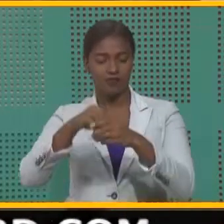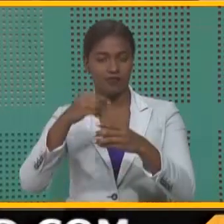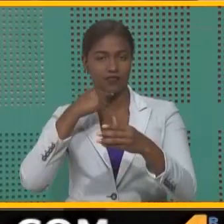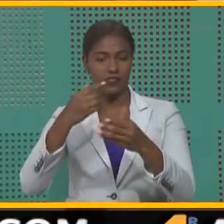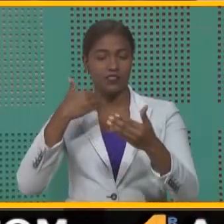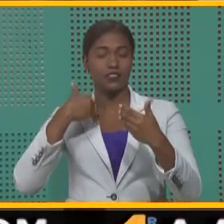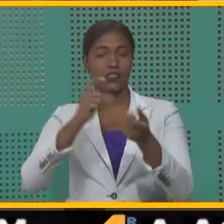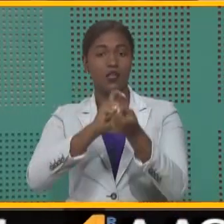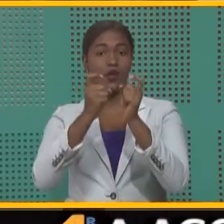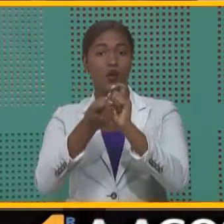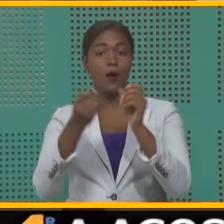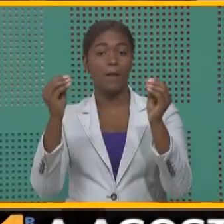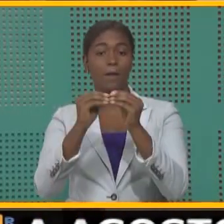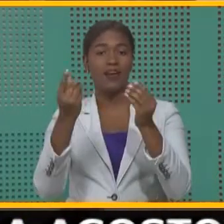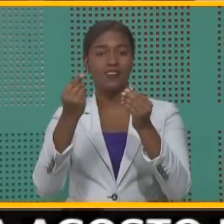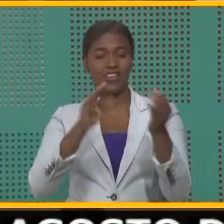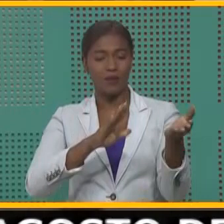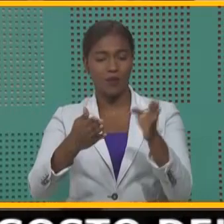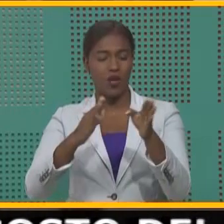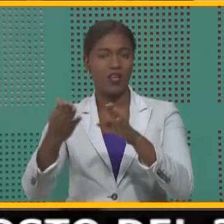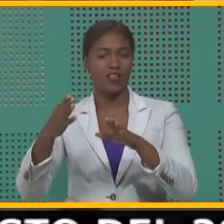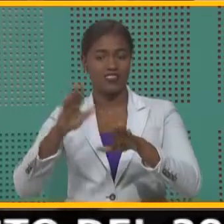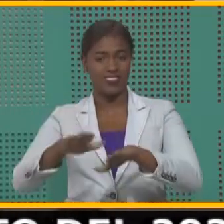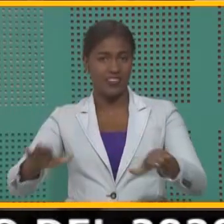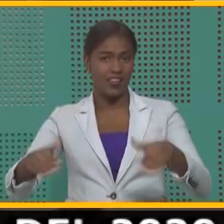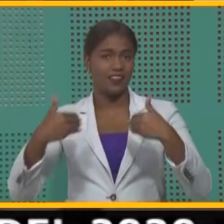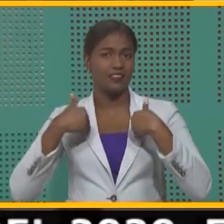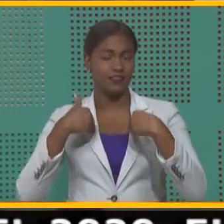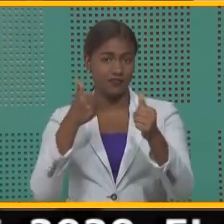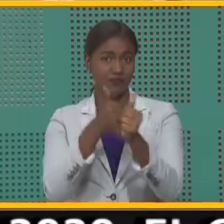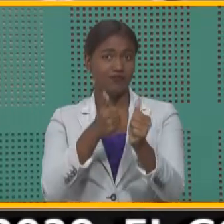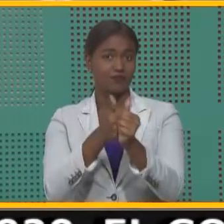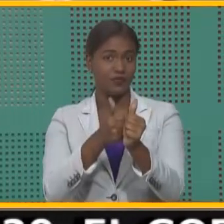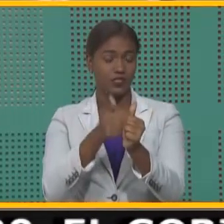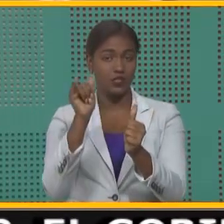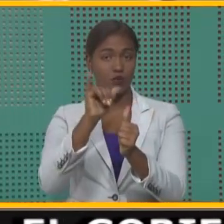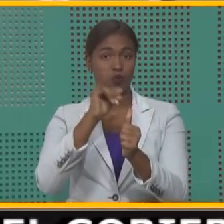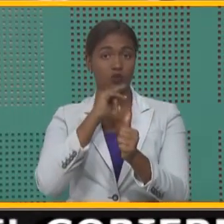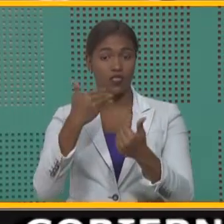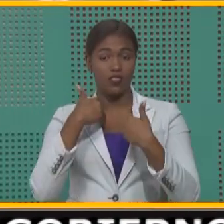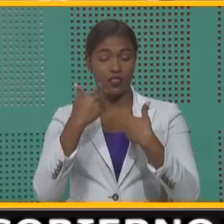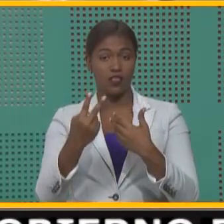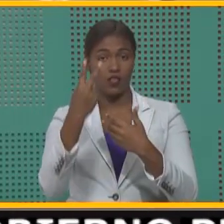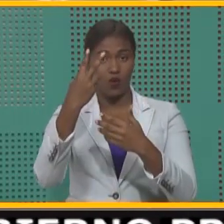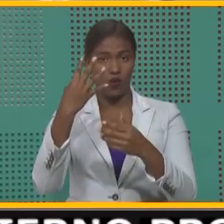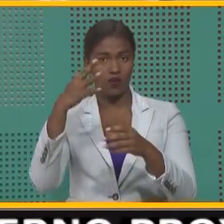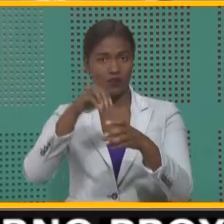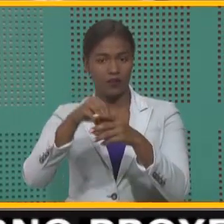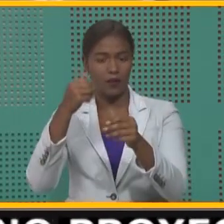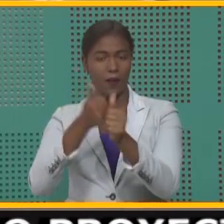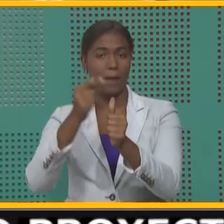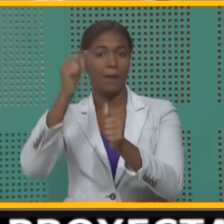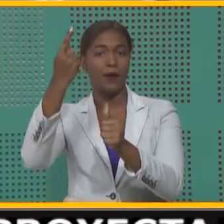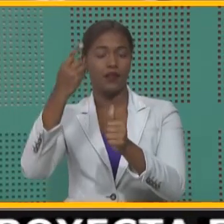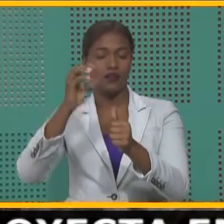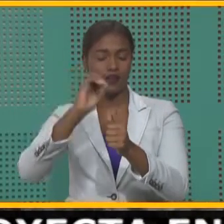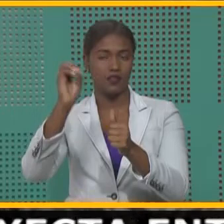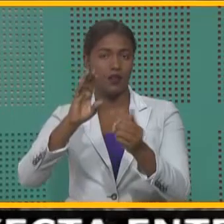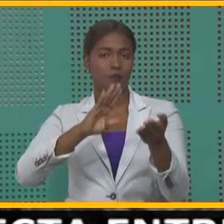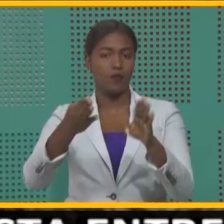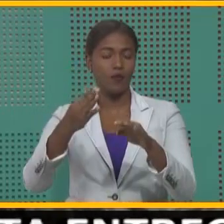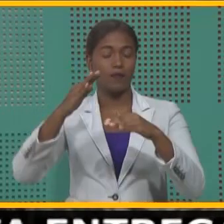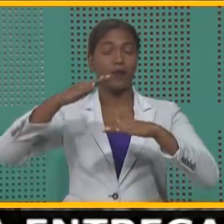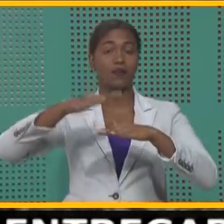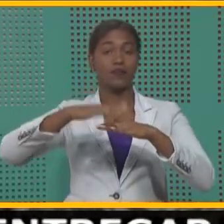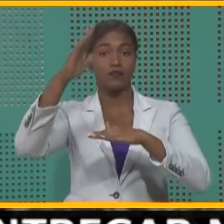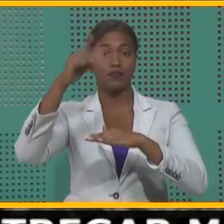convertido en un asesino de niños, oigan bien, un asesino de niños, de los dos a los 14 años la primera causa de muertos, por encima